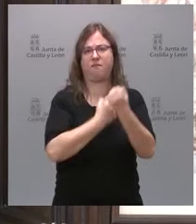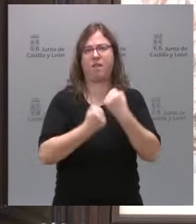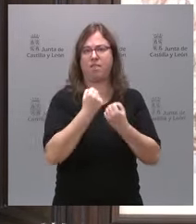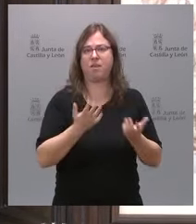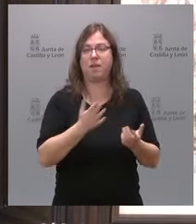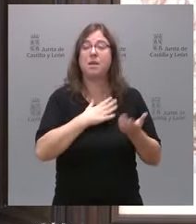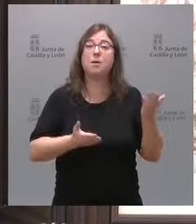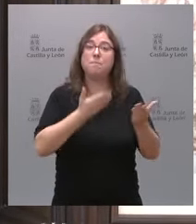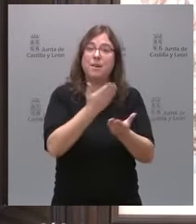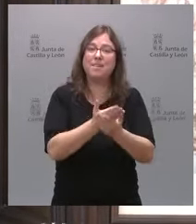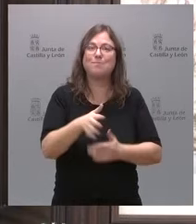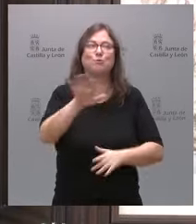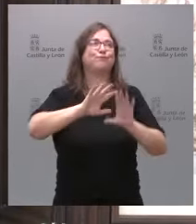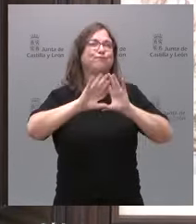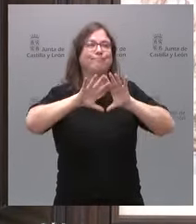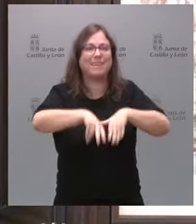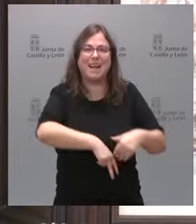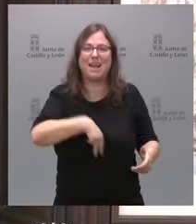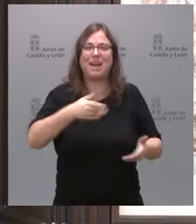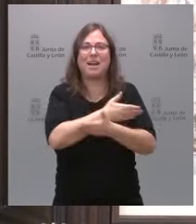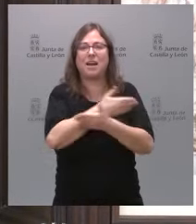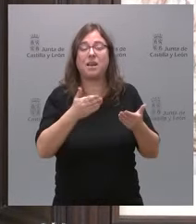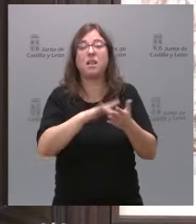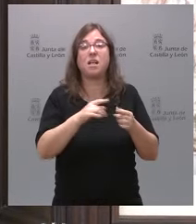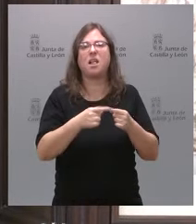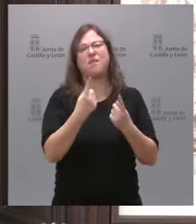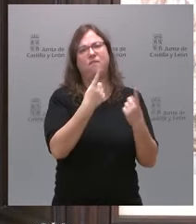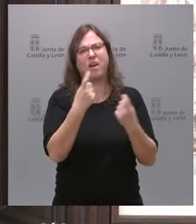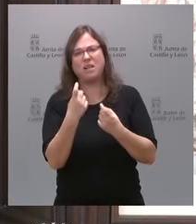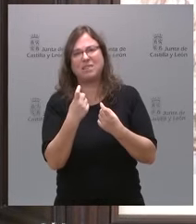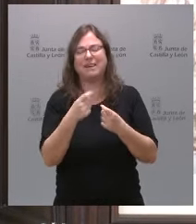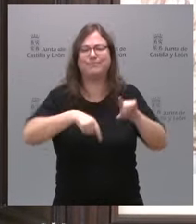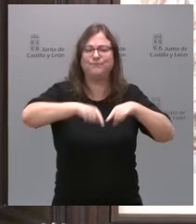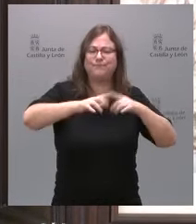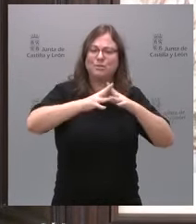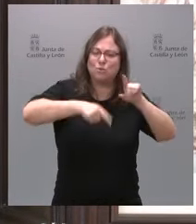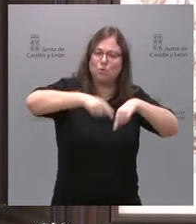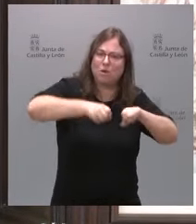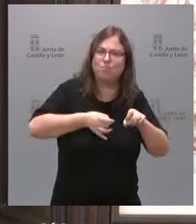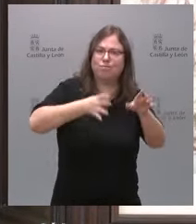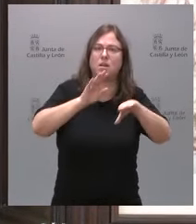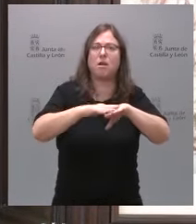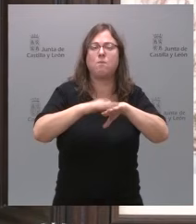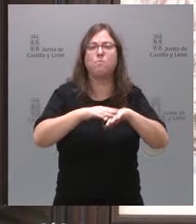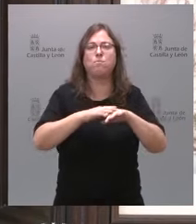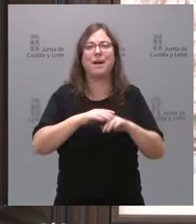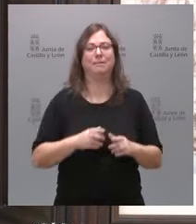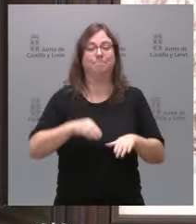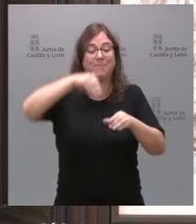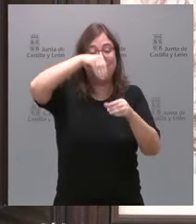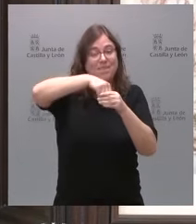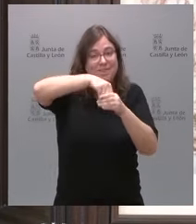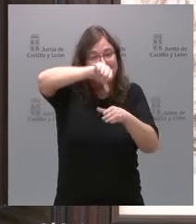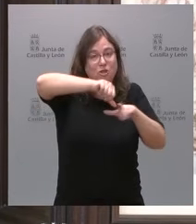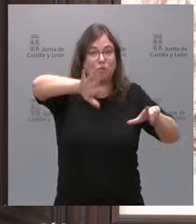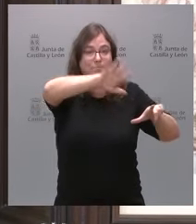en el ámbito global que se corrija el déficit de infraestructuras para el crecimiento del interior de España